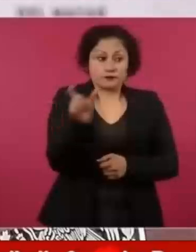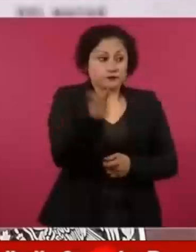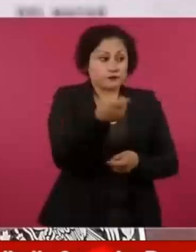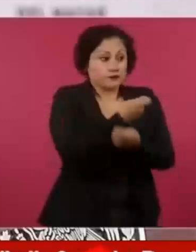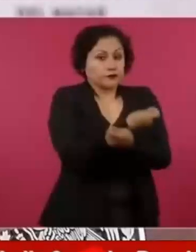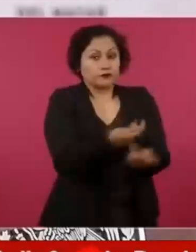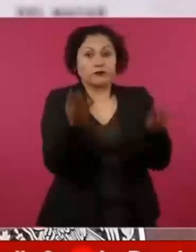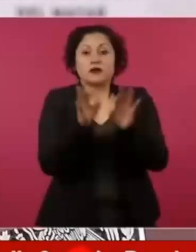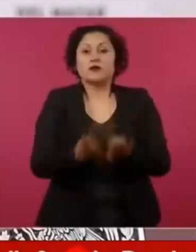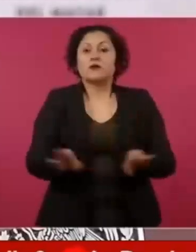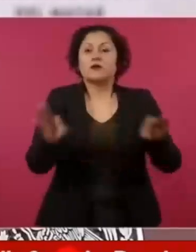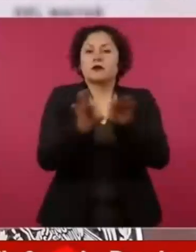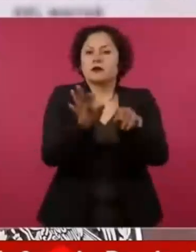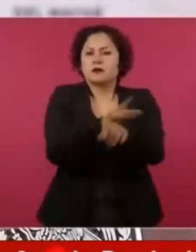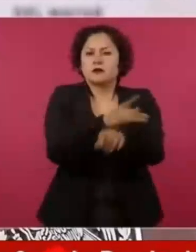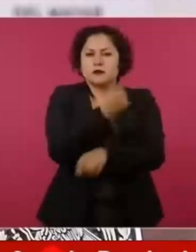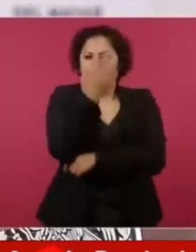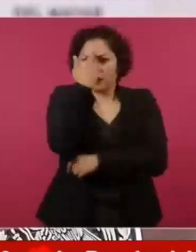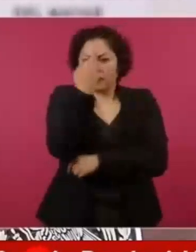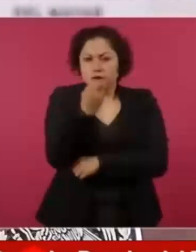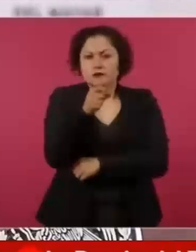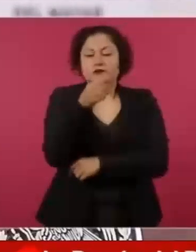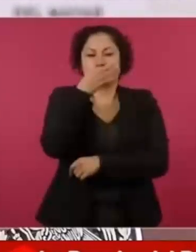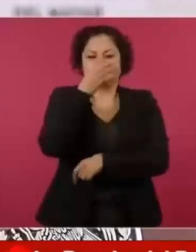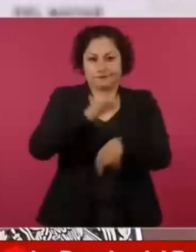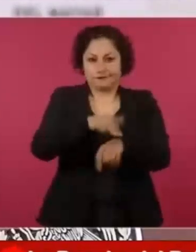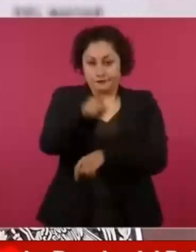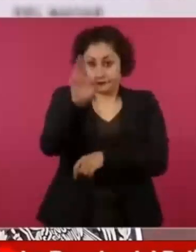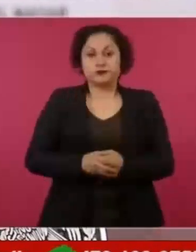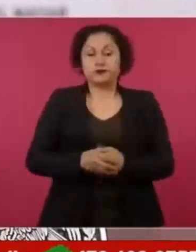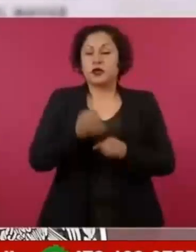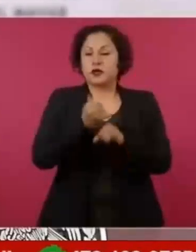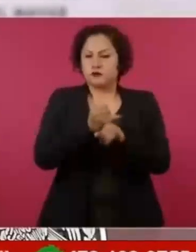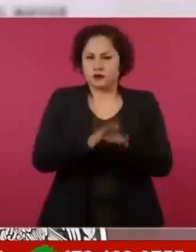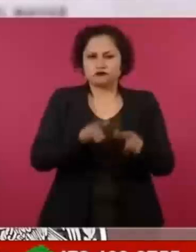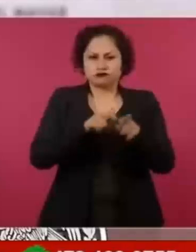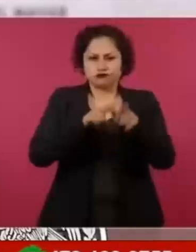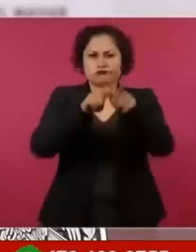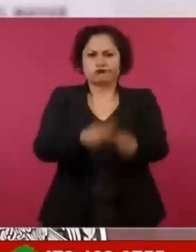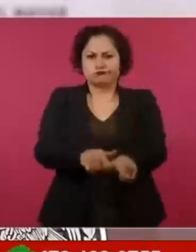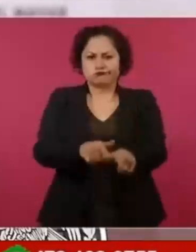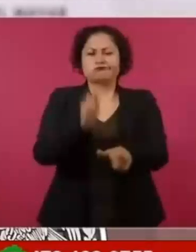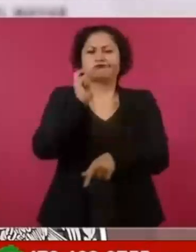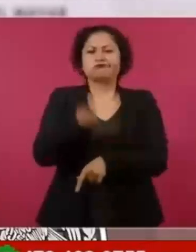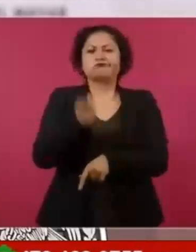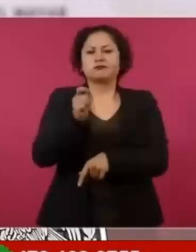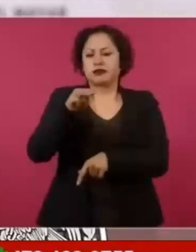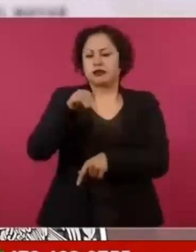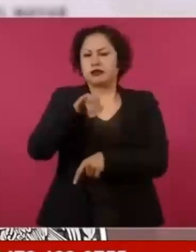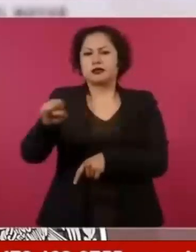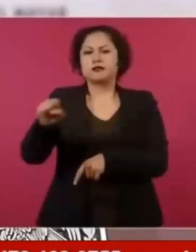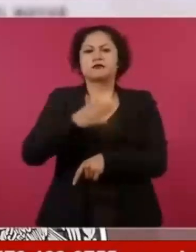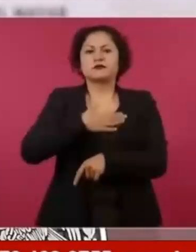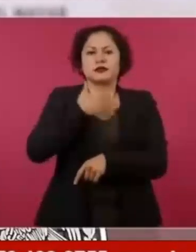desplazarse a ningún lado para recibirla. Se entregarán más de 53.2 millones de plásticos